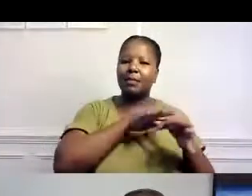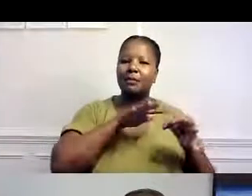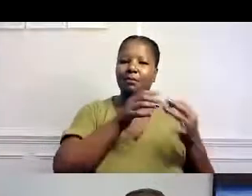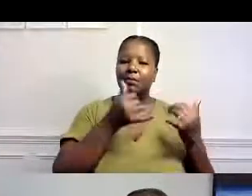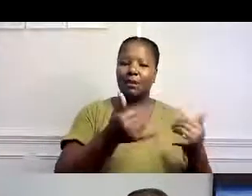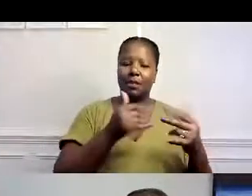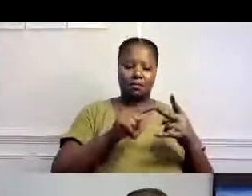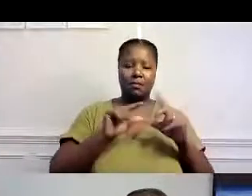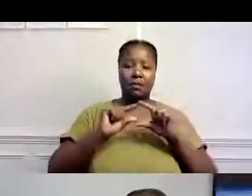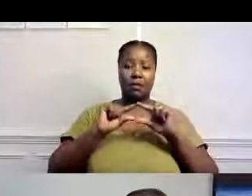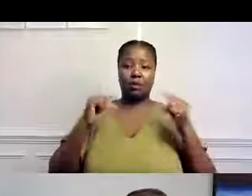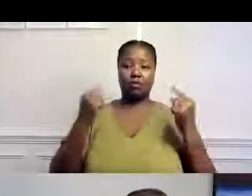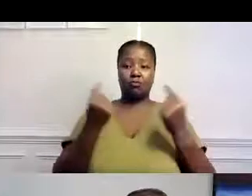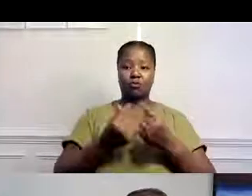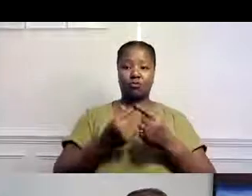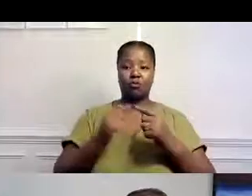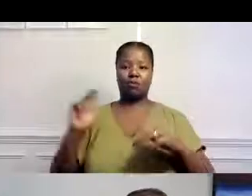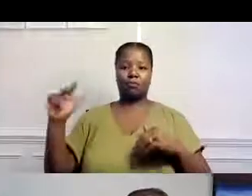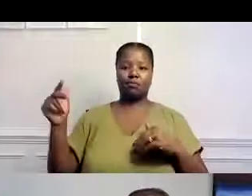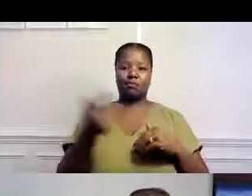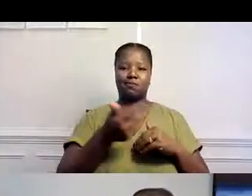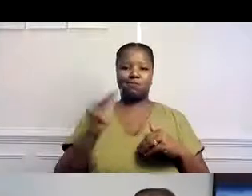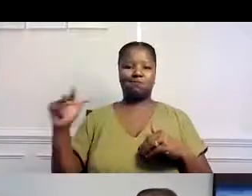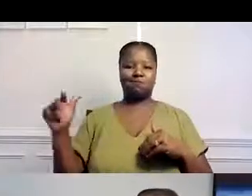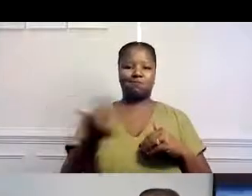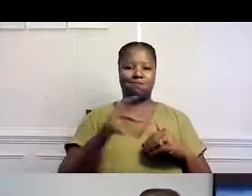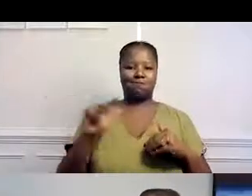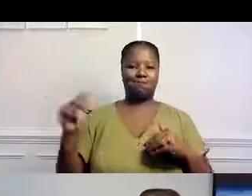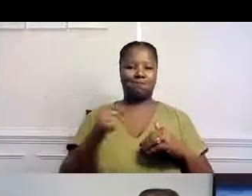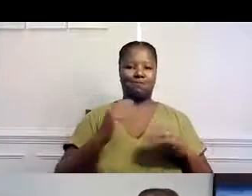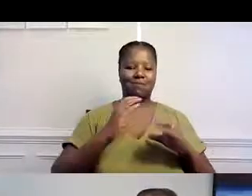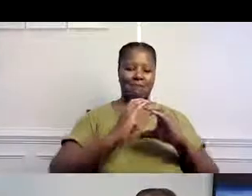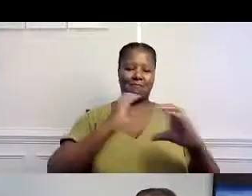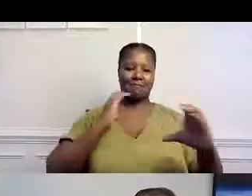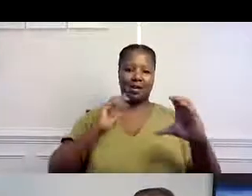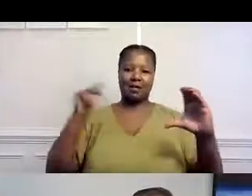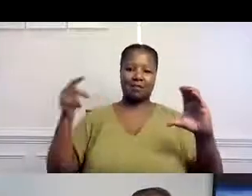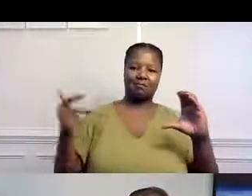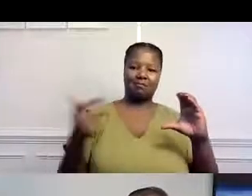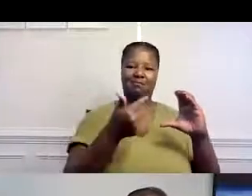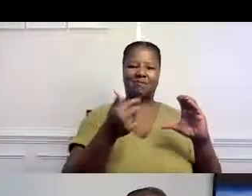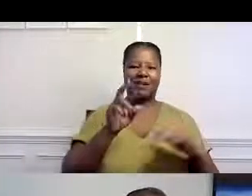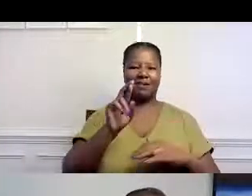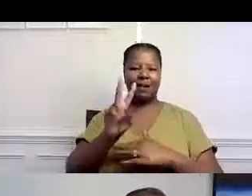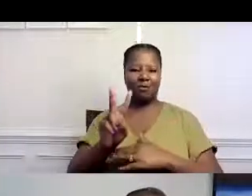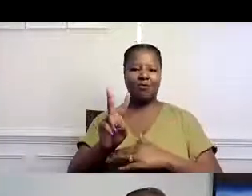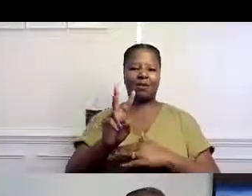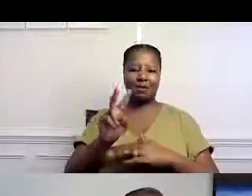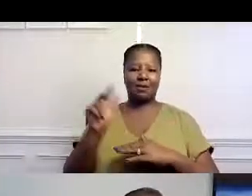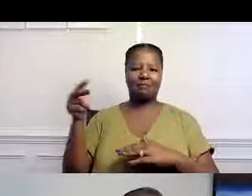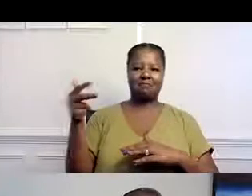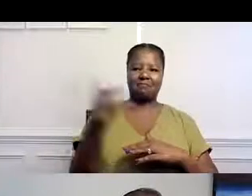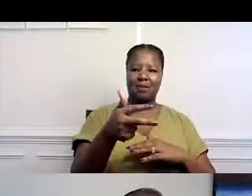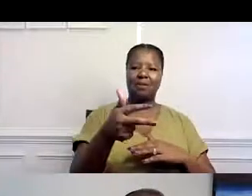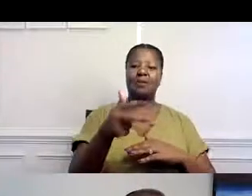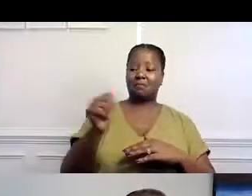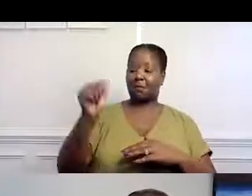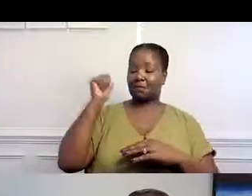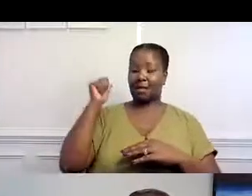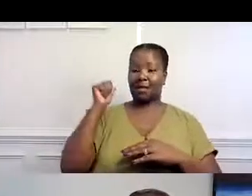transporte también. Aunque era solamente para familias, por ejemplo, llevarles a un teatro allá afuera, ¿verdad?